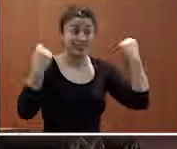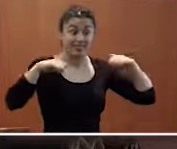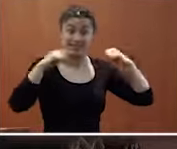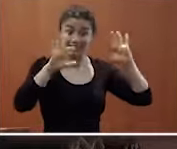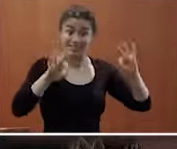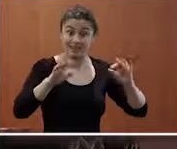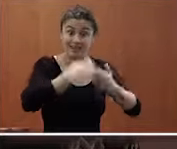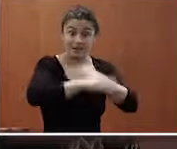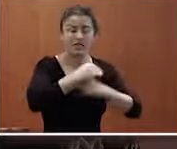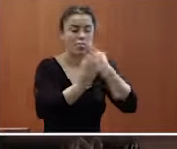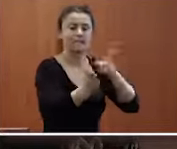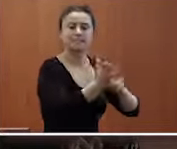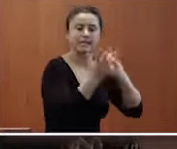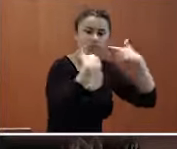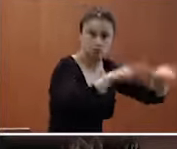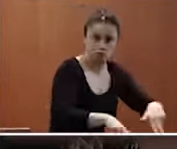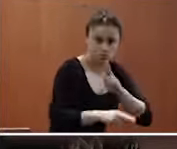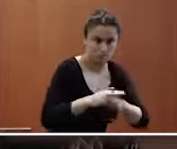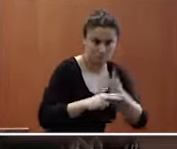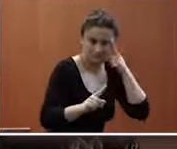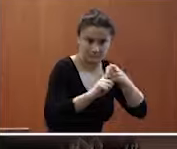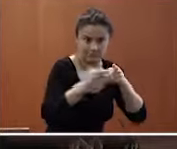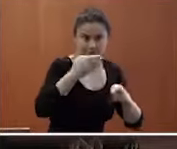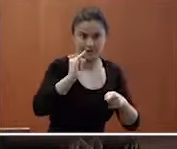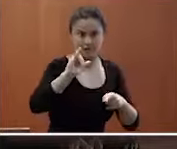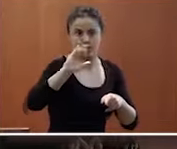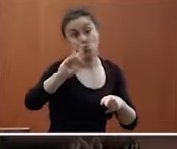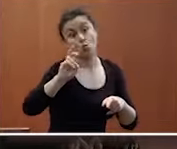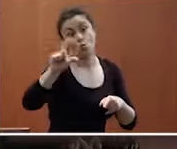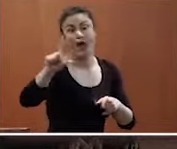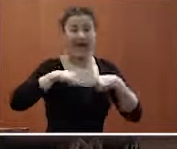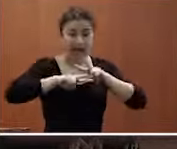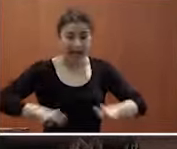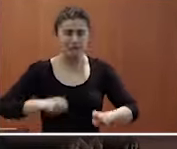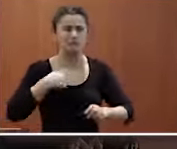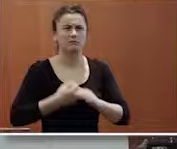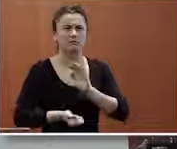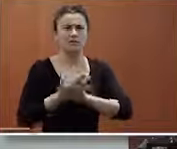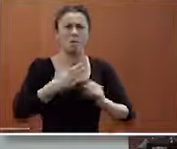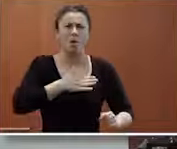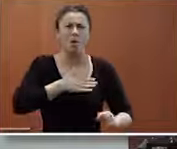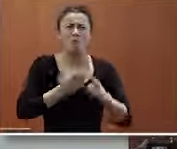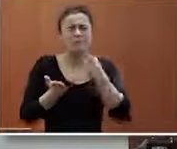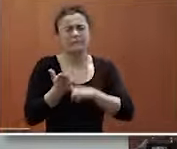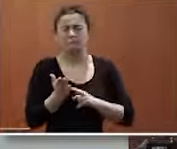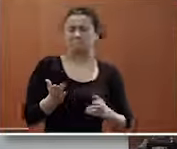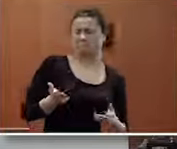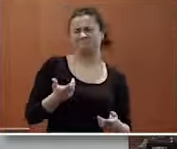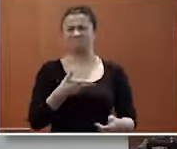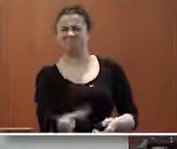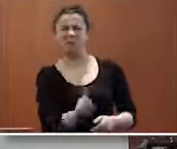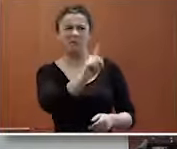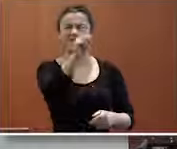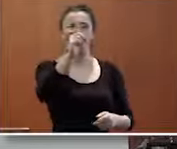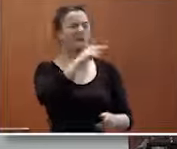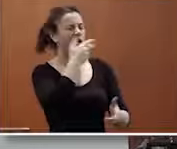no éramos nosotros muy muy forofos de tener un sello que parece como que es un elemento muy